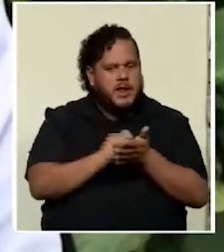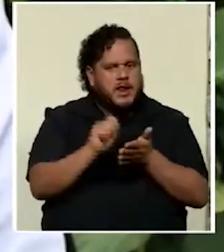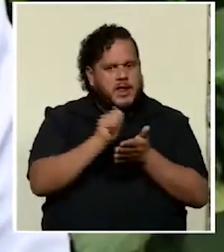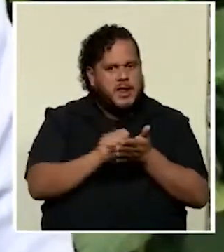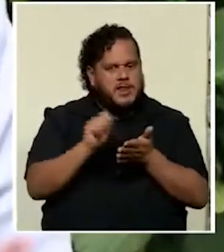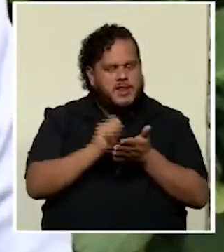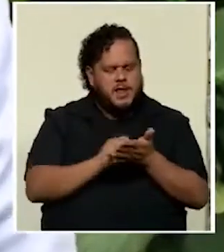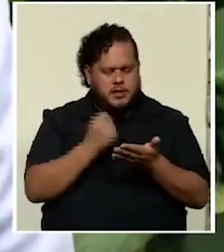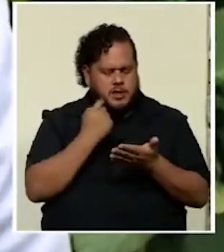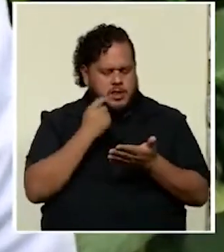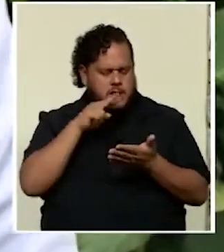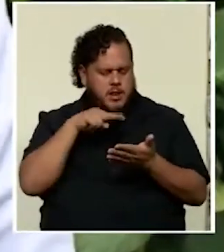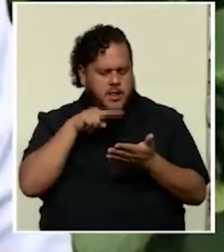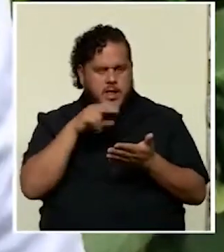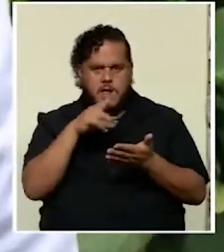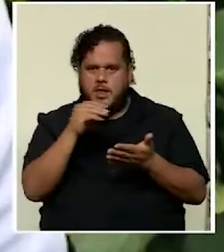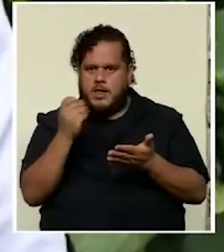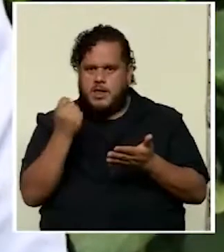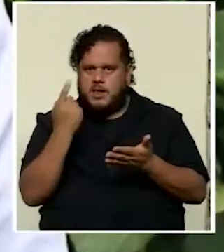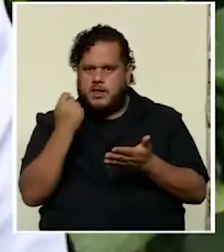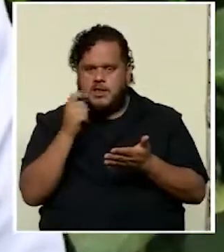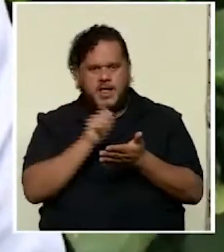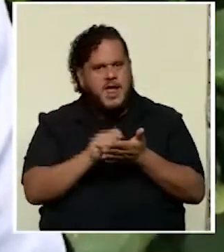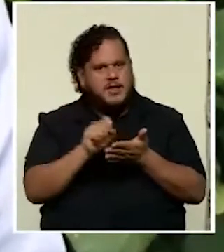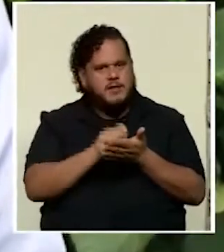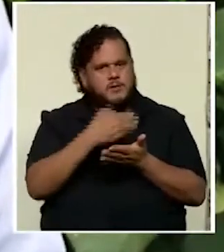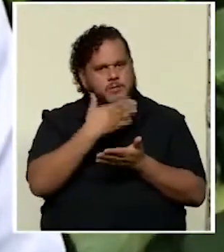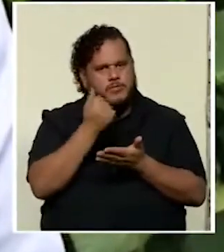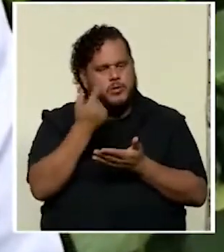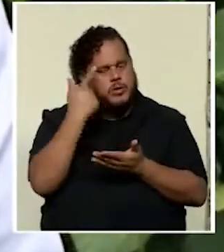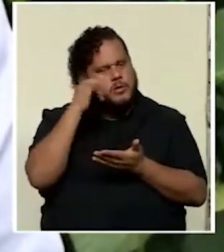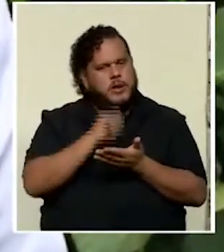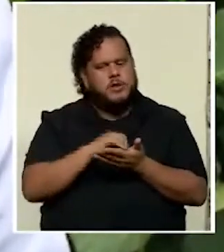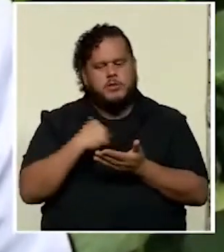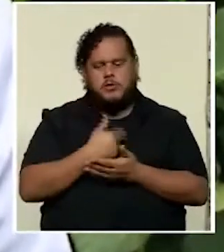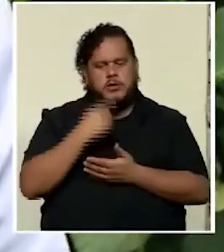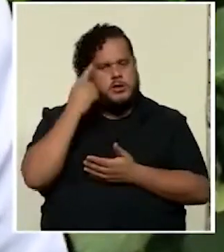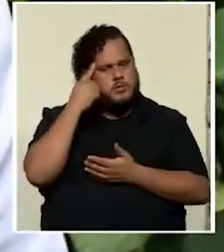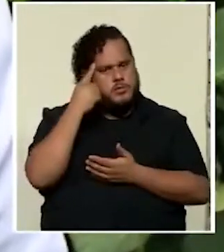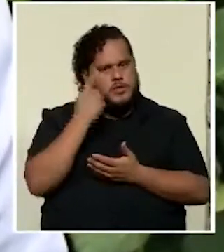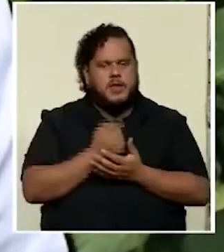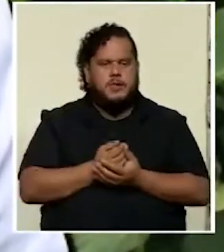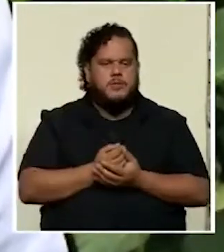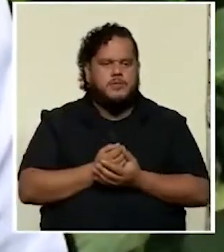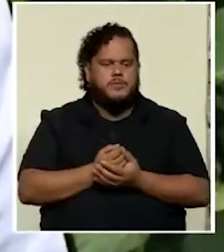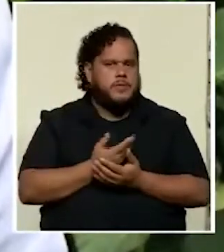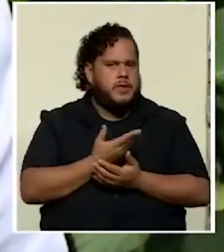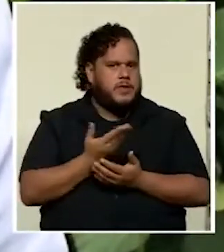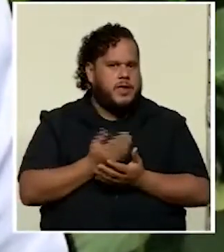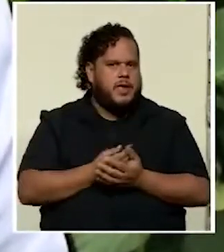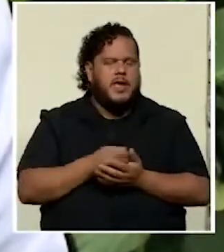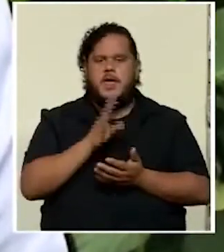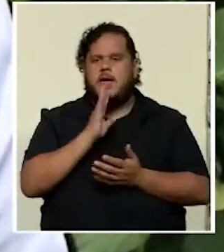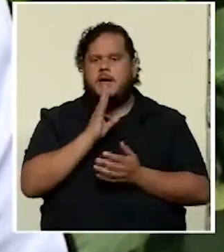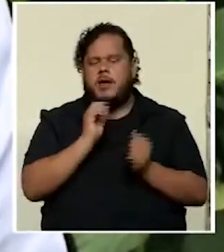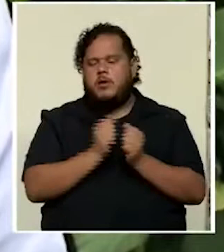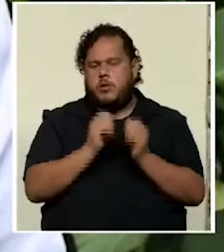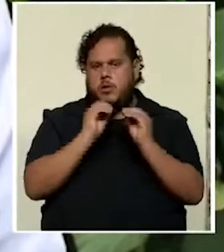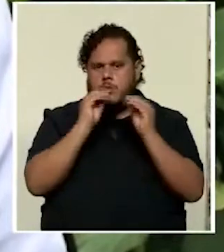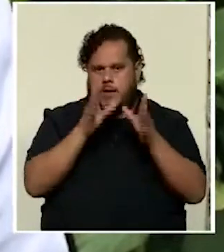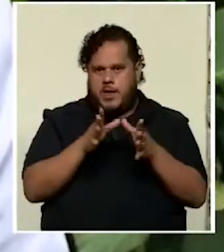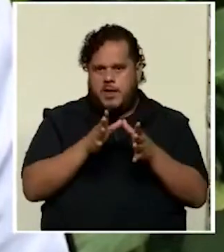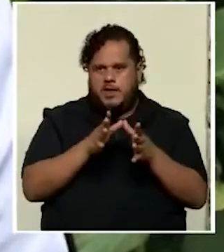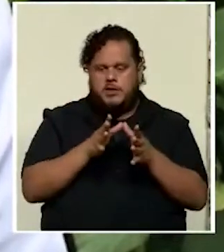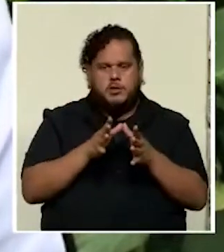a entender, a escribir mejor y para eso estamos pensando inclusive en hablar con maestros y